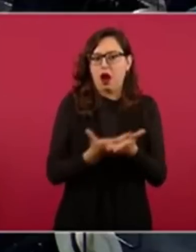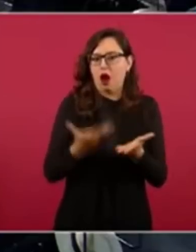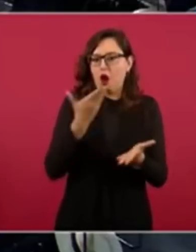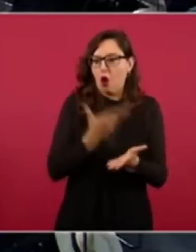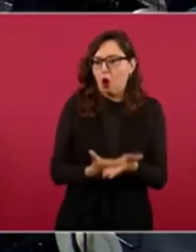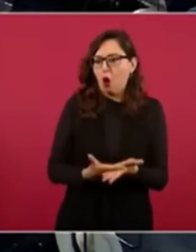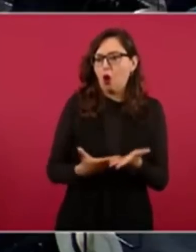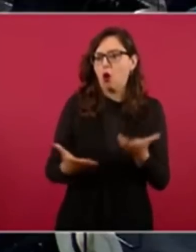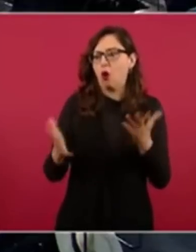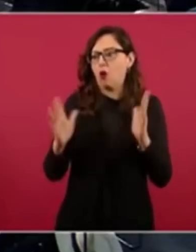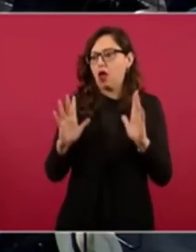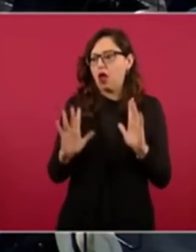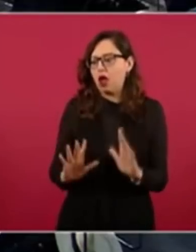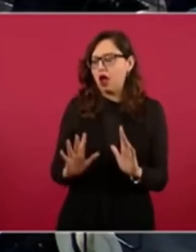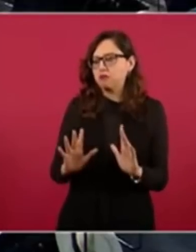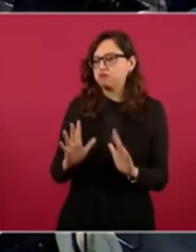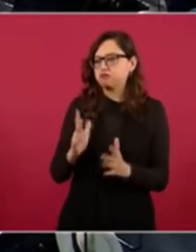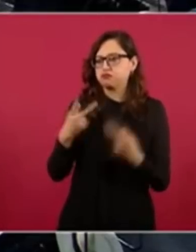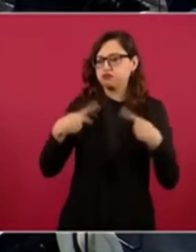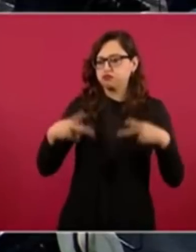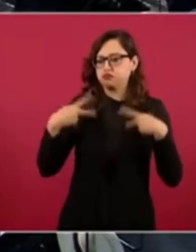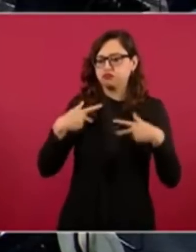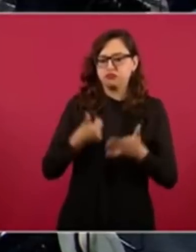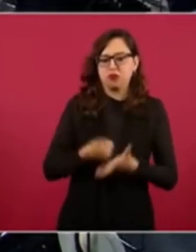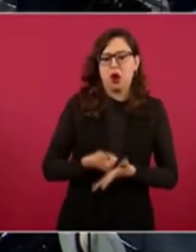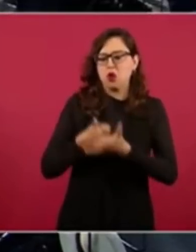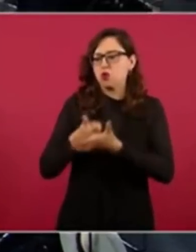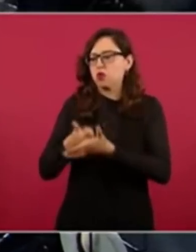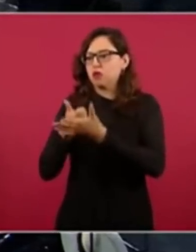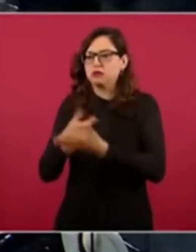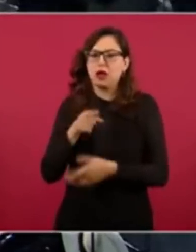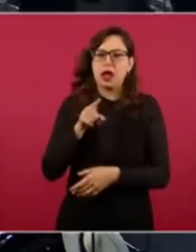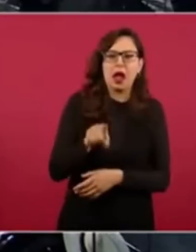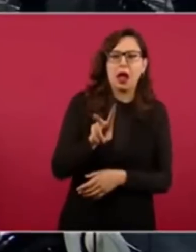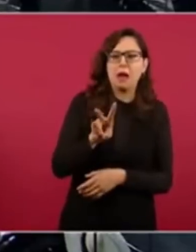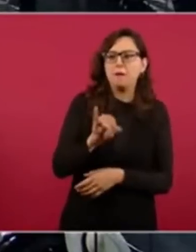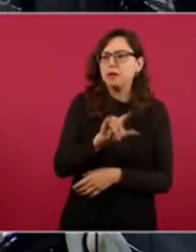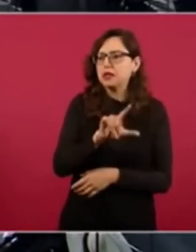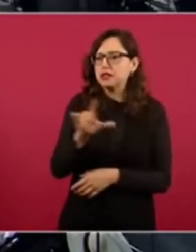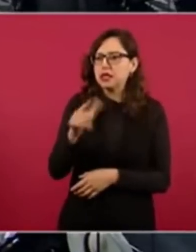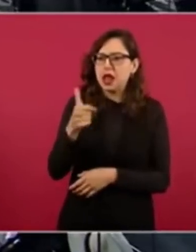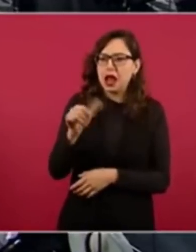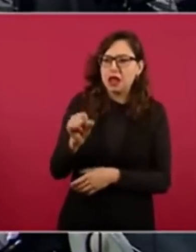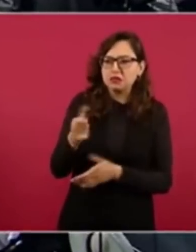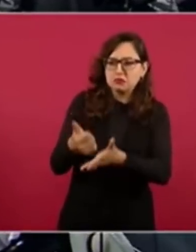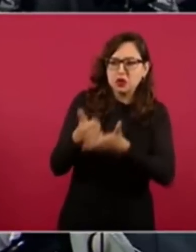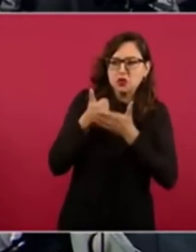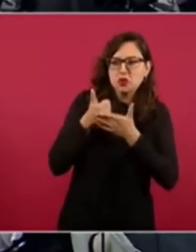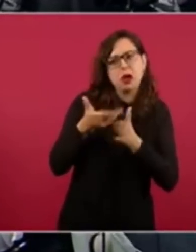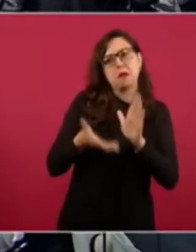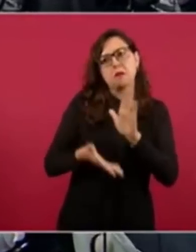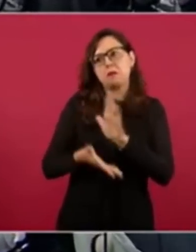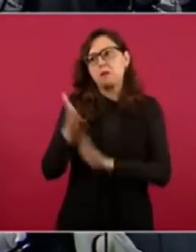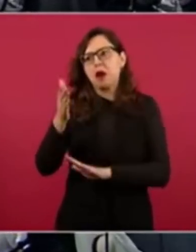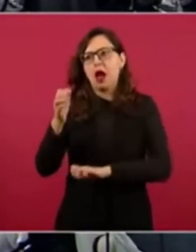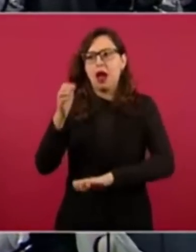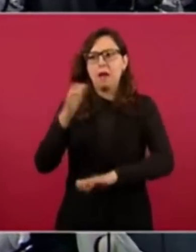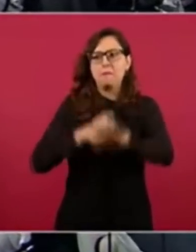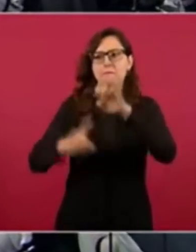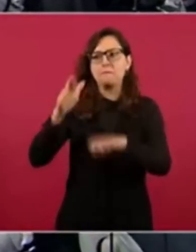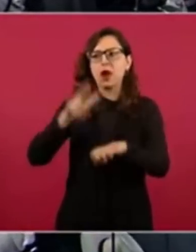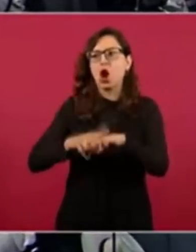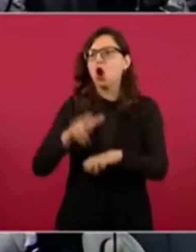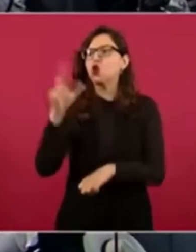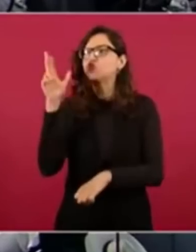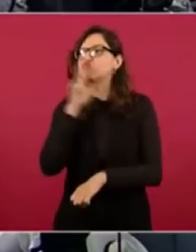señor Villegas que me ayudaba se va de embajador a Rusia, esta señora que me atendía a las llamadas se va de secretaria de Educación. O sea, yo no digo que nombre a María